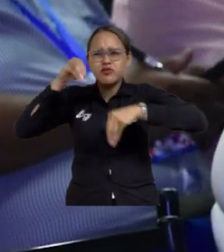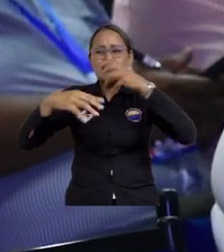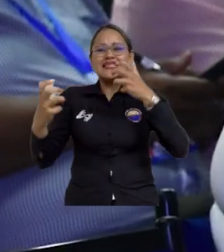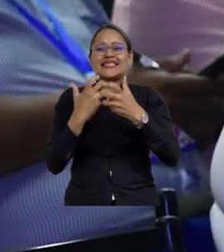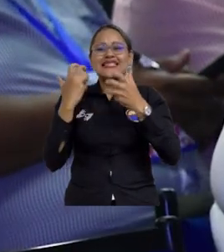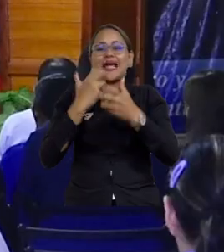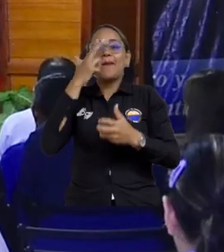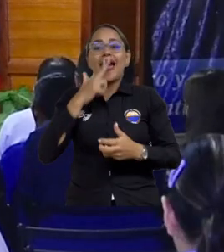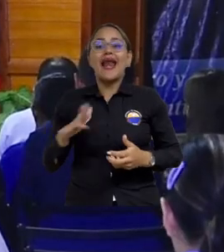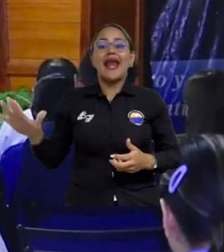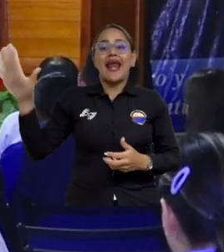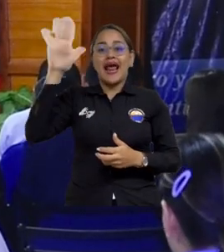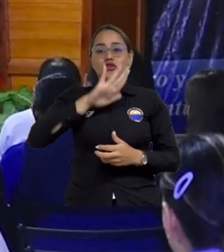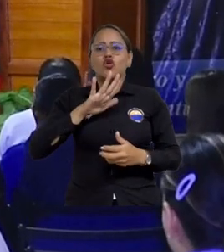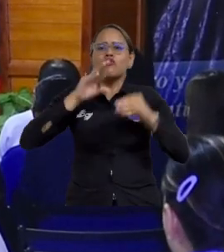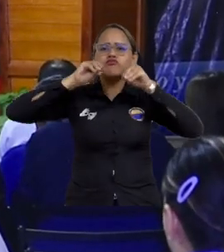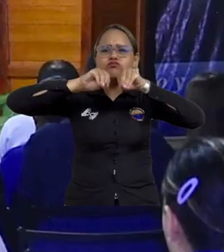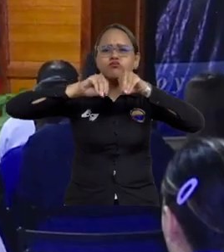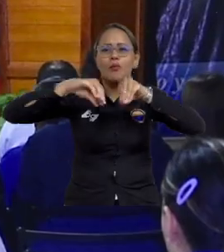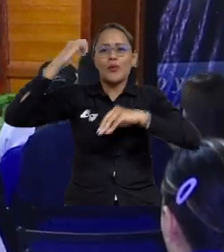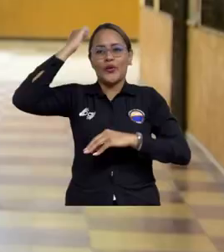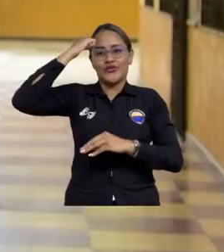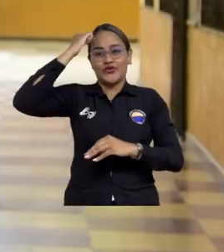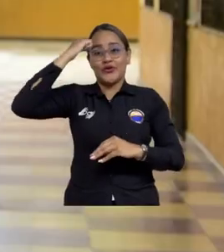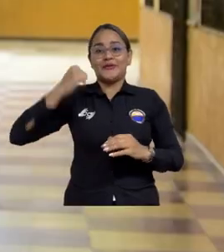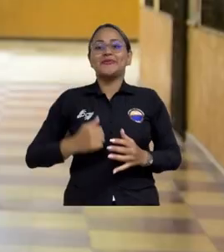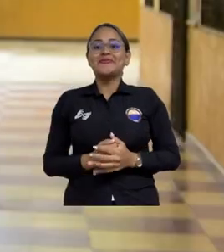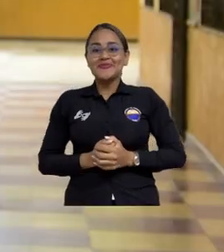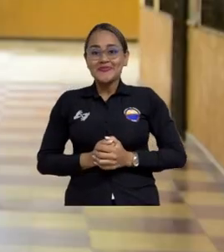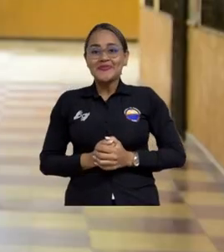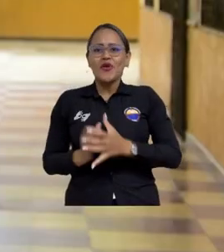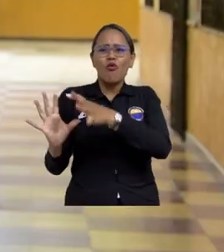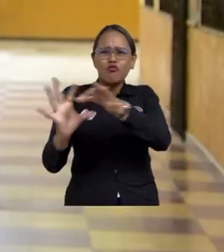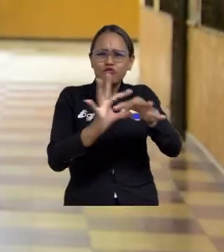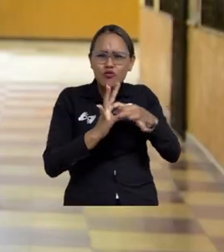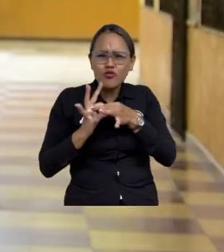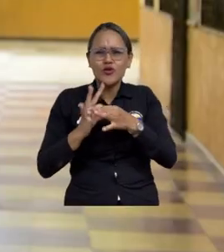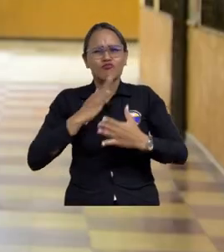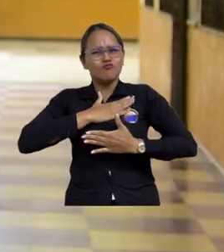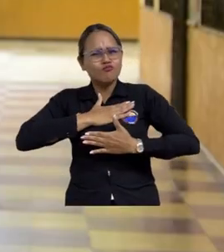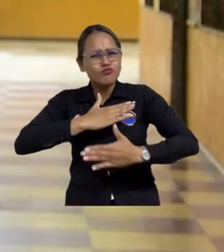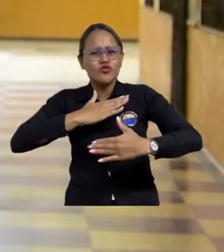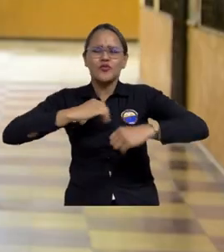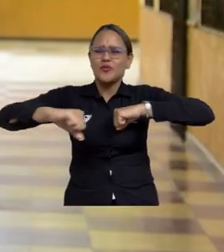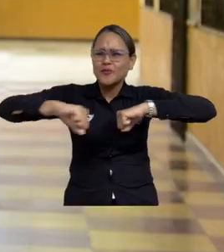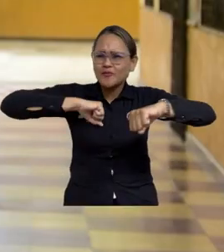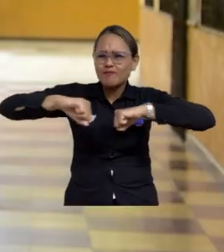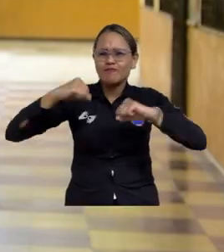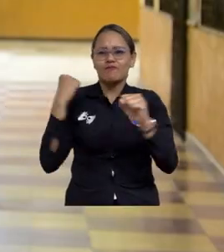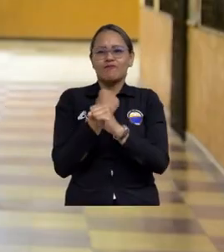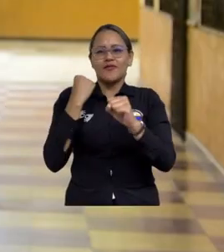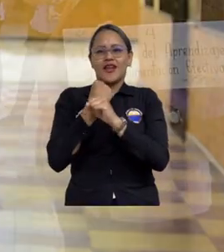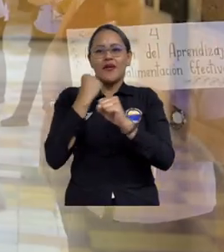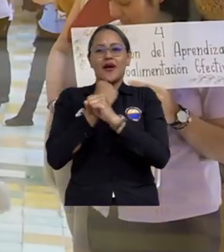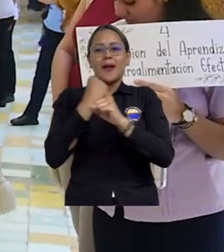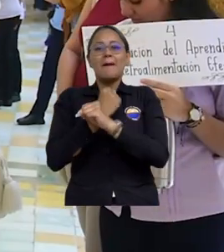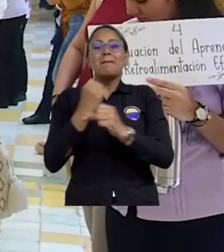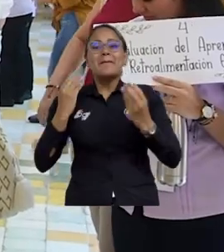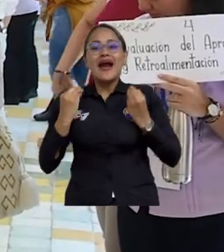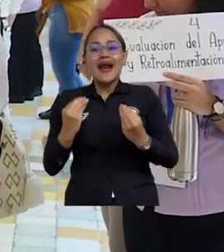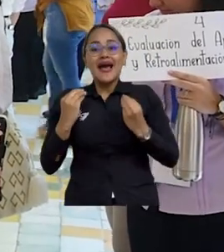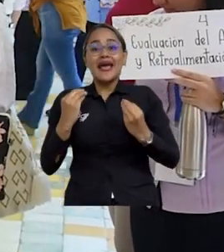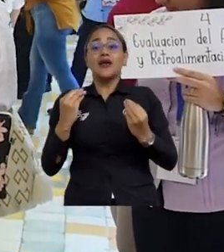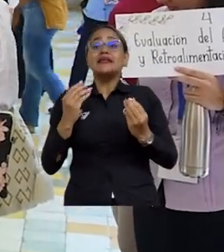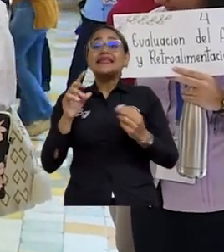un sistema nacional de formación de docentes. En unión de voluntades, de sueños y de trabajo para